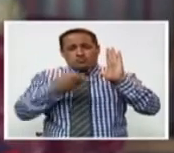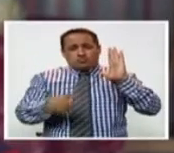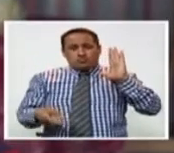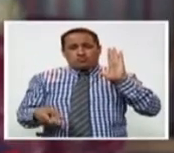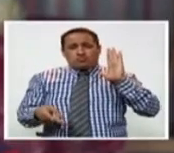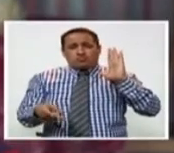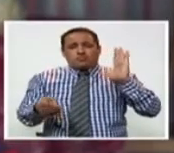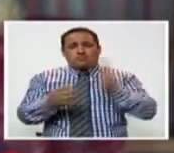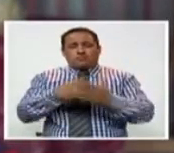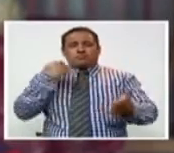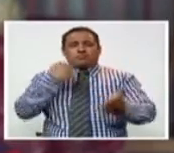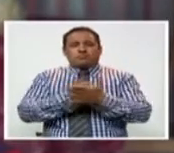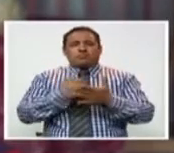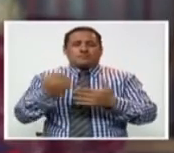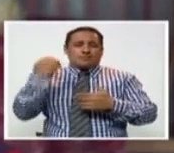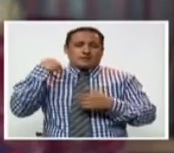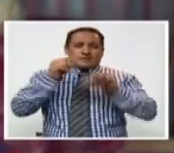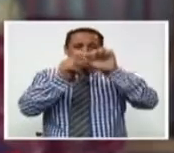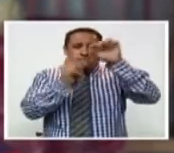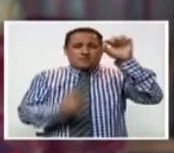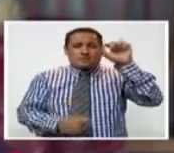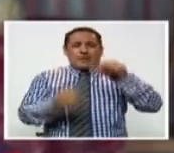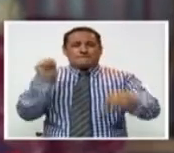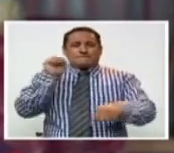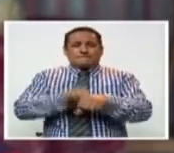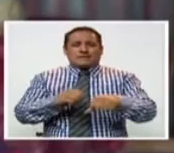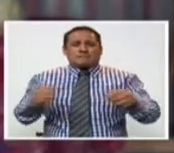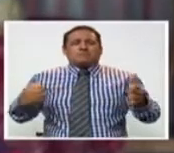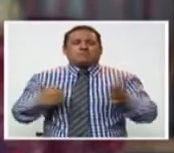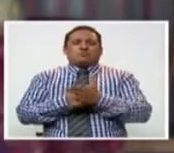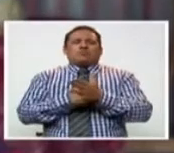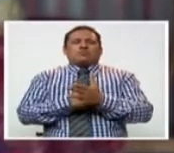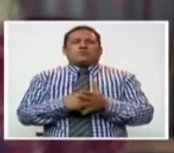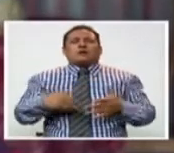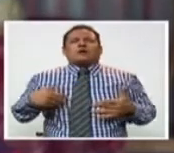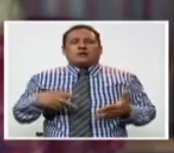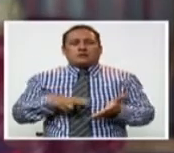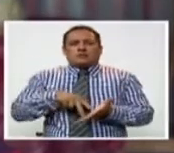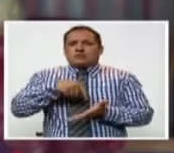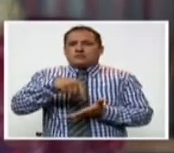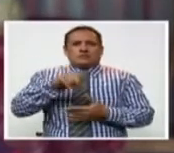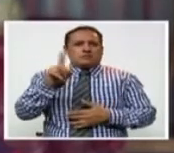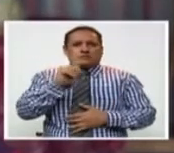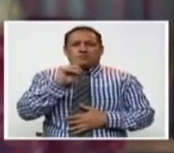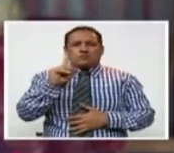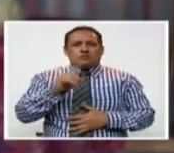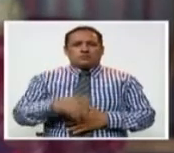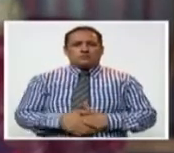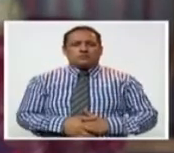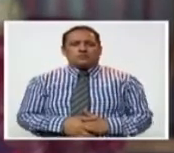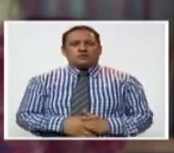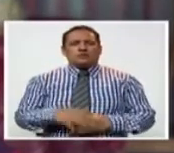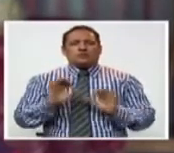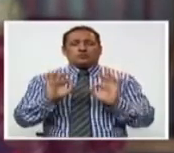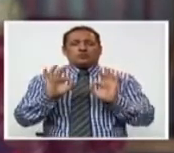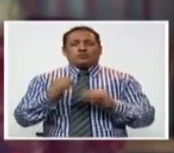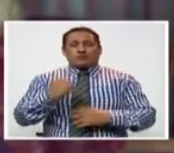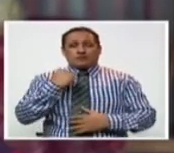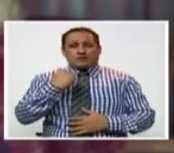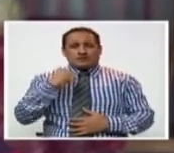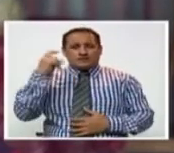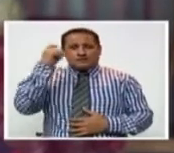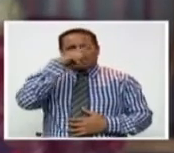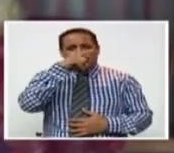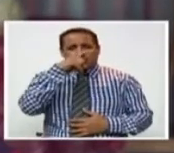rodamiento que tuve, impactó mi columna con una piedra y la cual ya no me pude levantar. Fue un